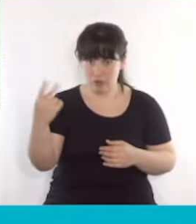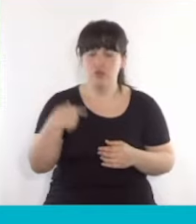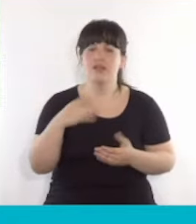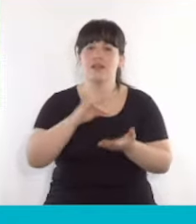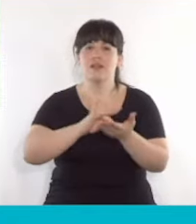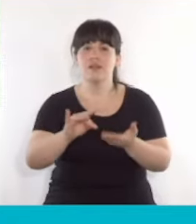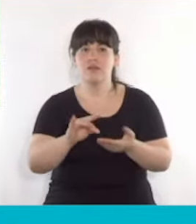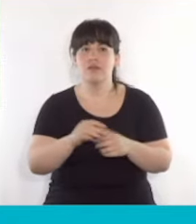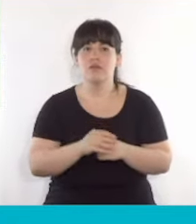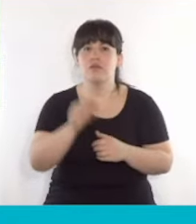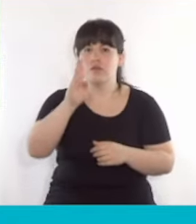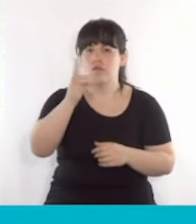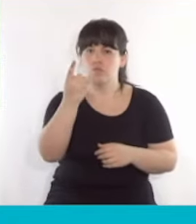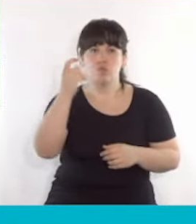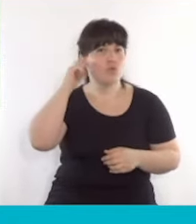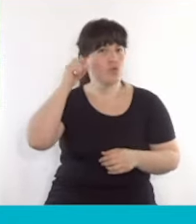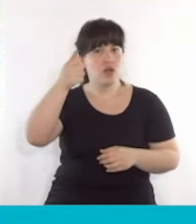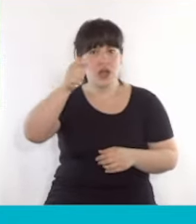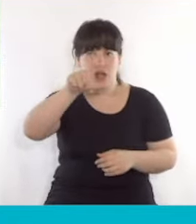para el diputado Luciano Bugallo.